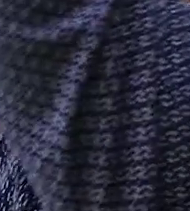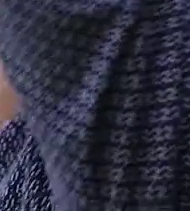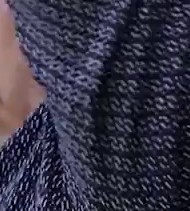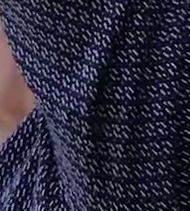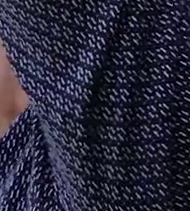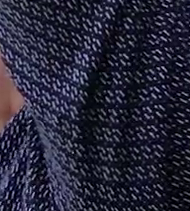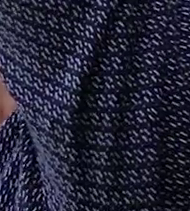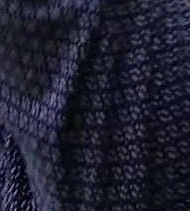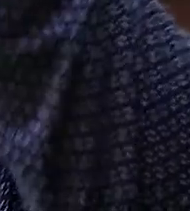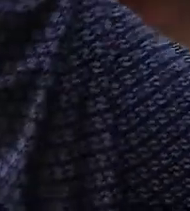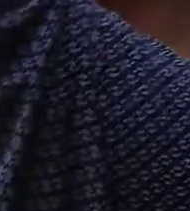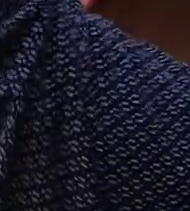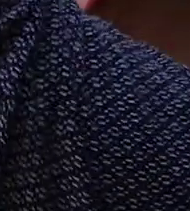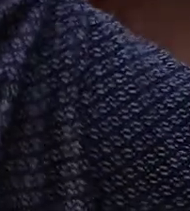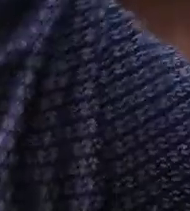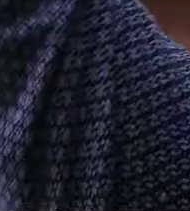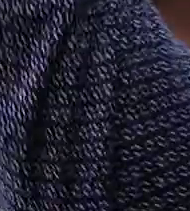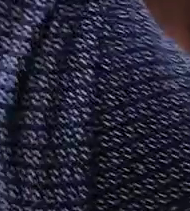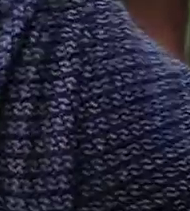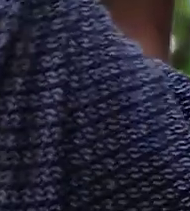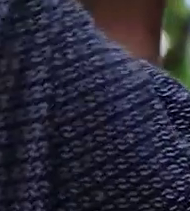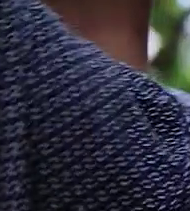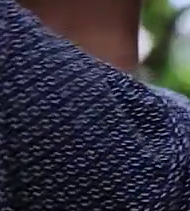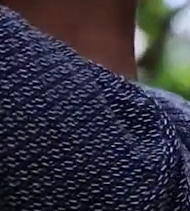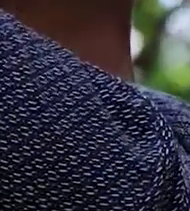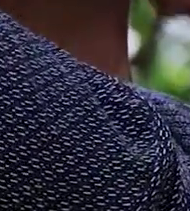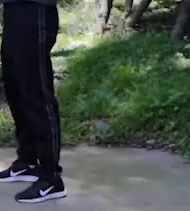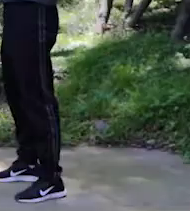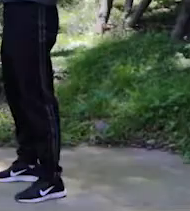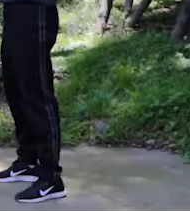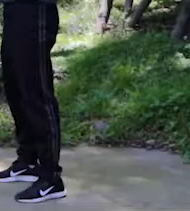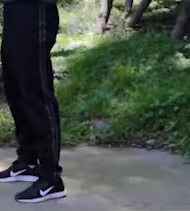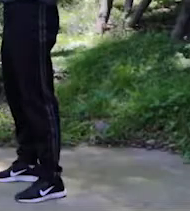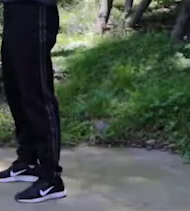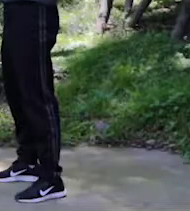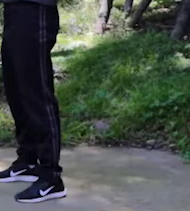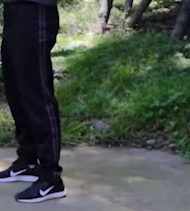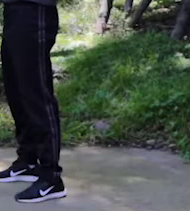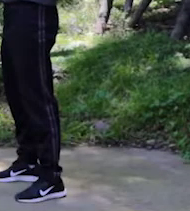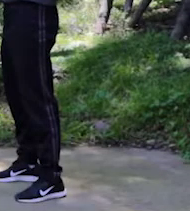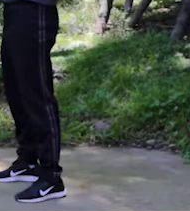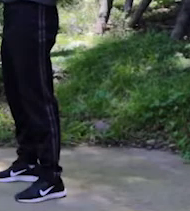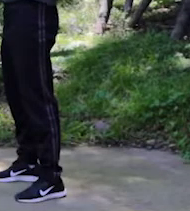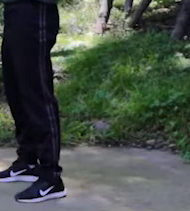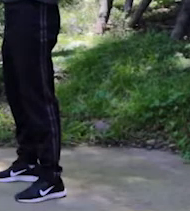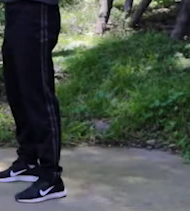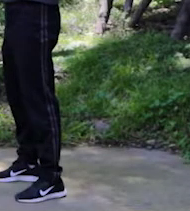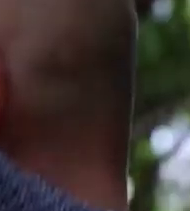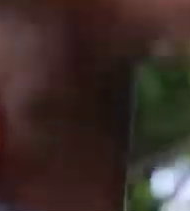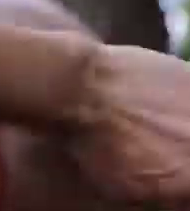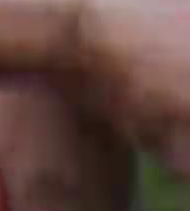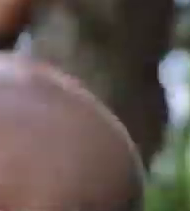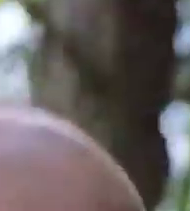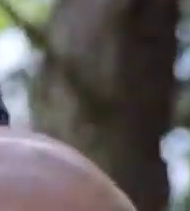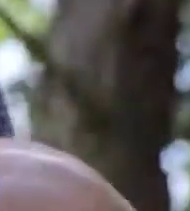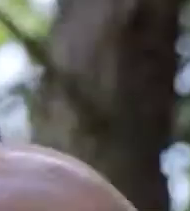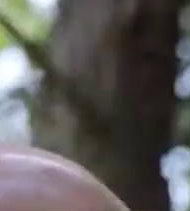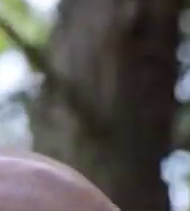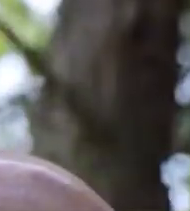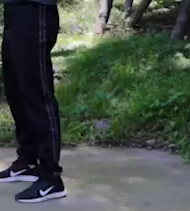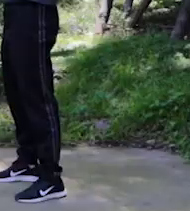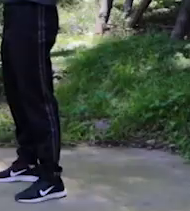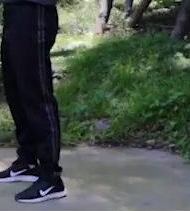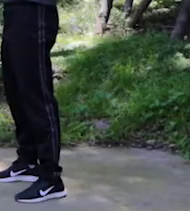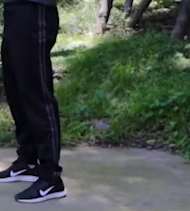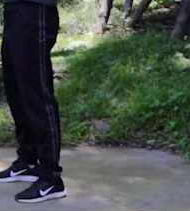quiéramos alcanzar el cielo. Venga, uno. Eso, perfecto. Con fuerza, que se vea. Bien, Jair. Muy